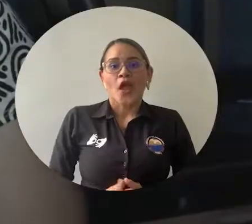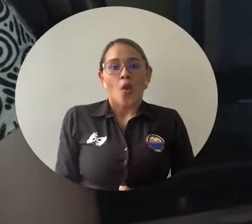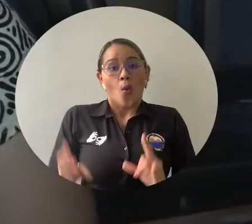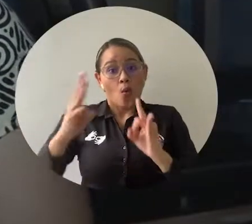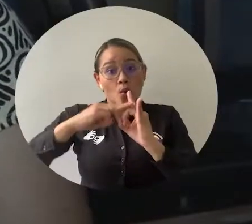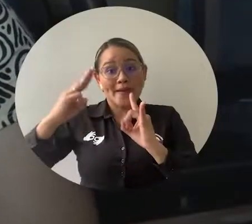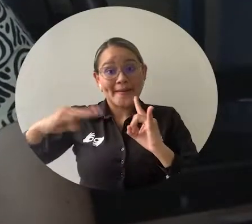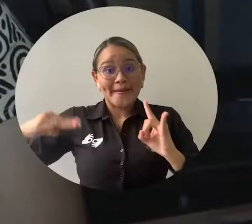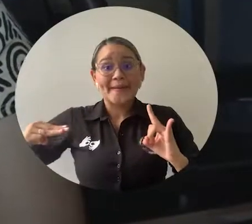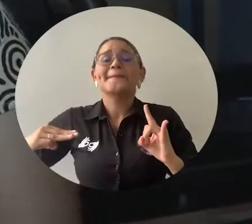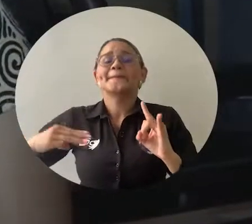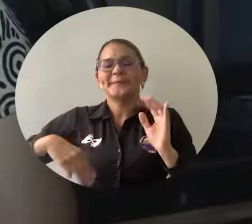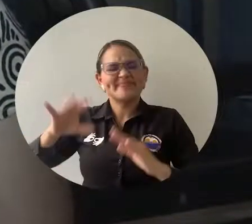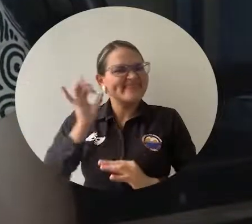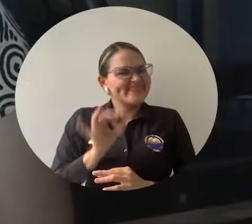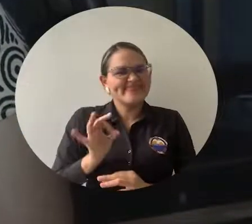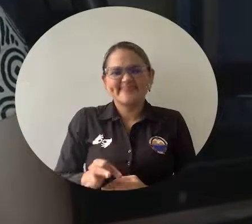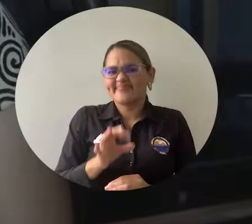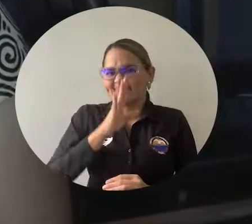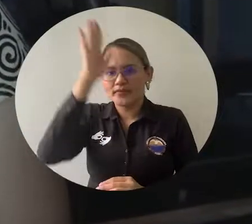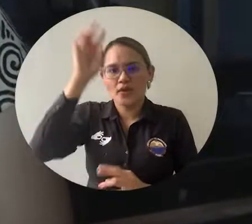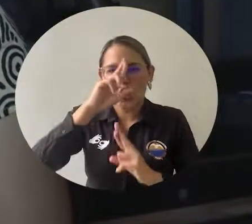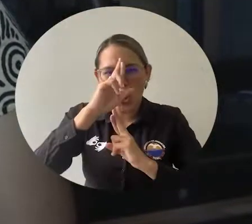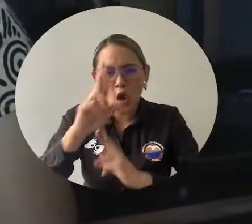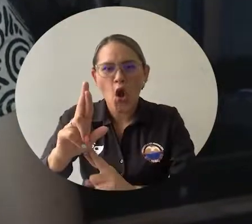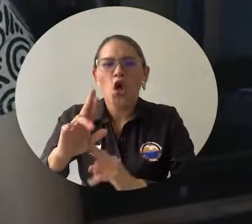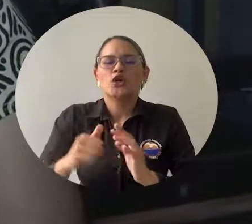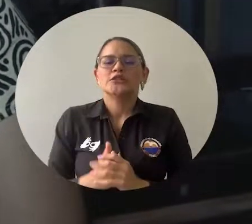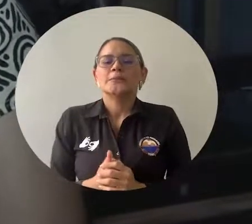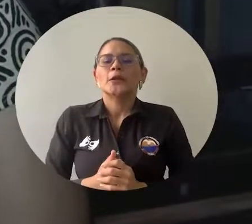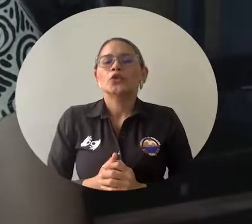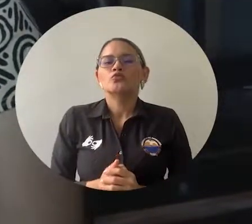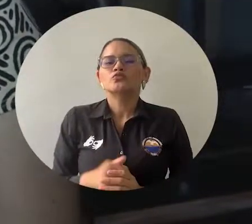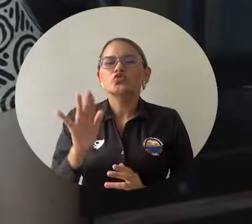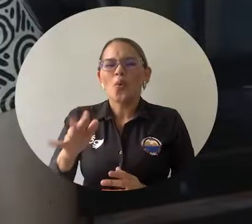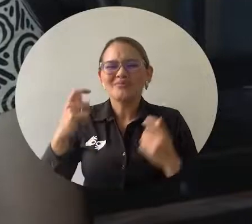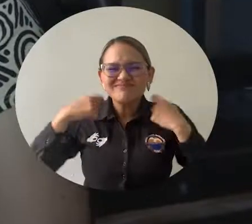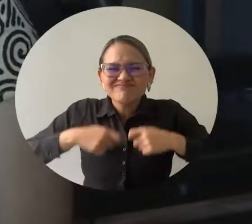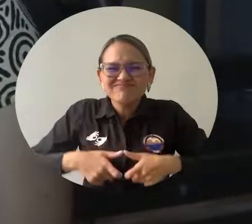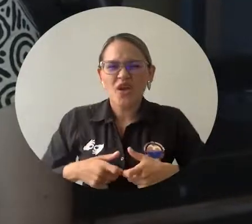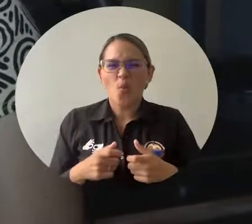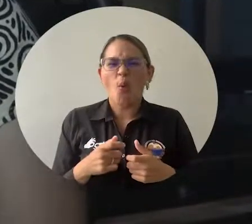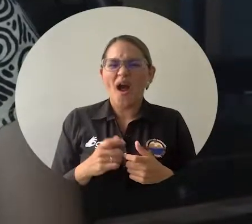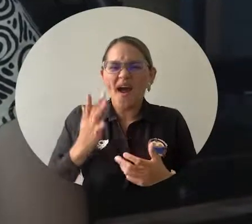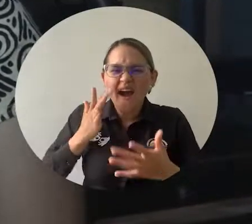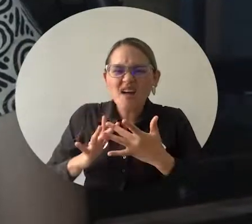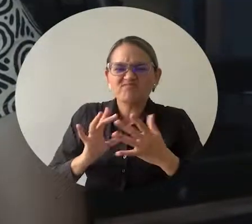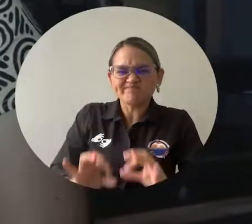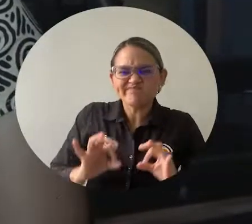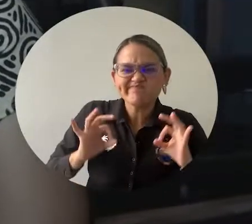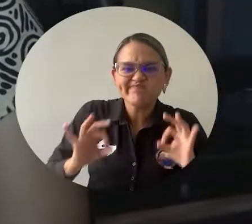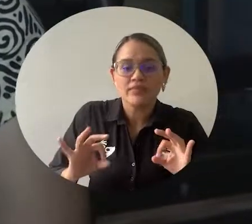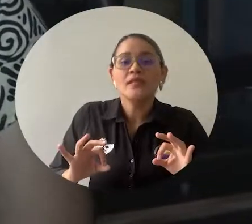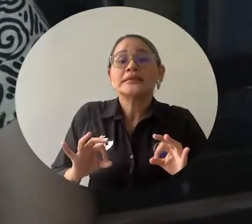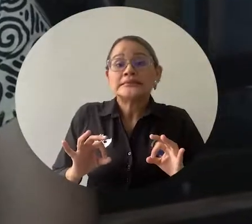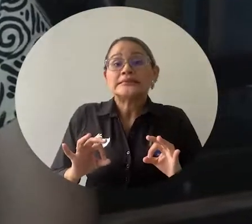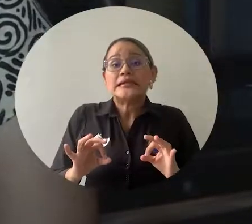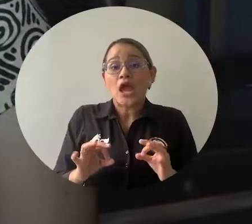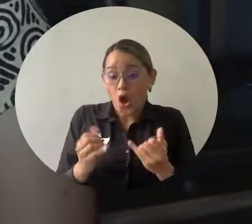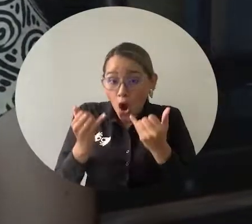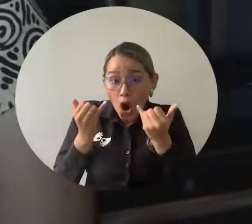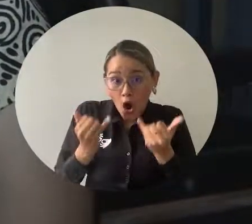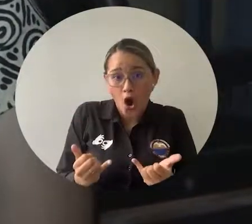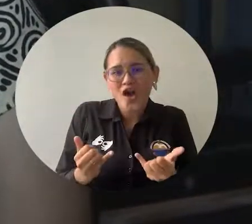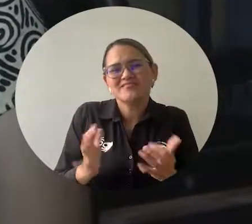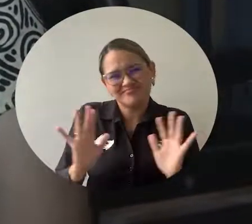La Universidad Magdalena como política tiene el reconocimiento a la medalla y al mérito de sus docentes y en esta